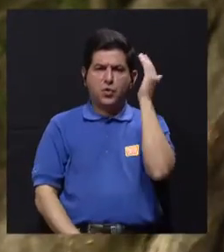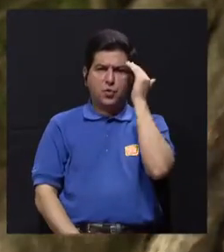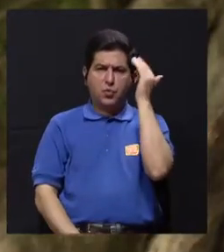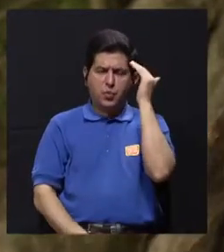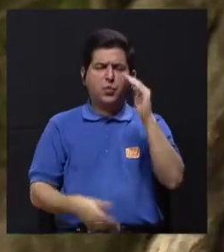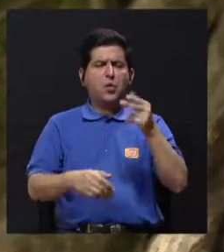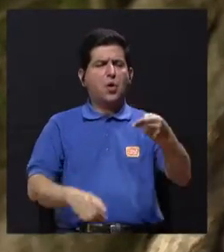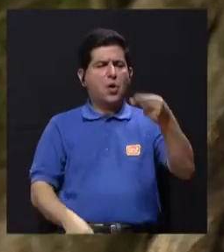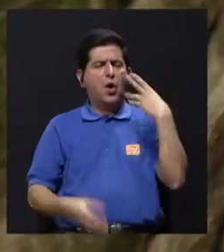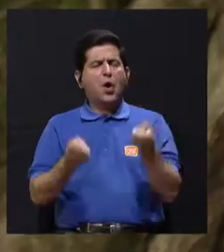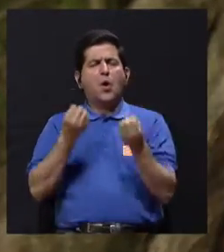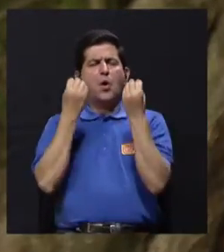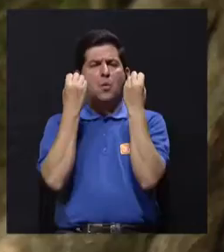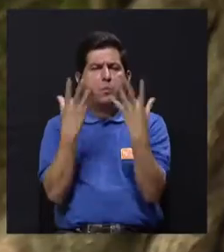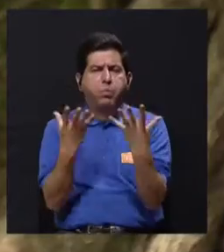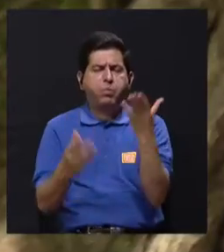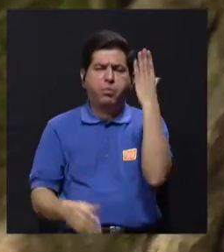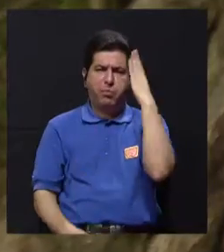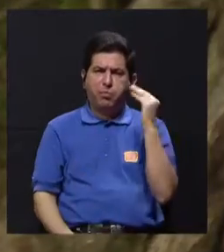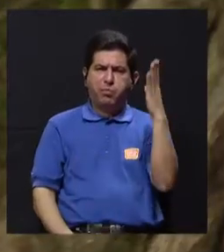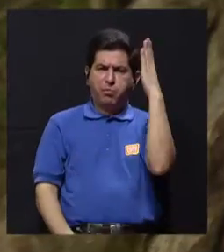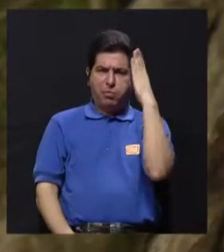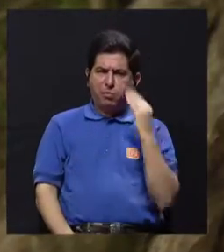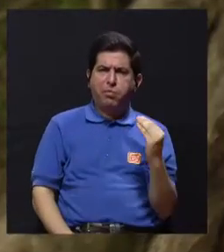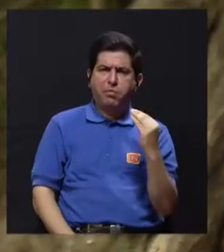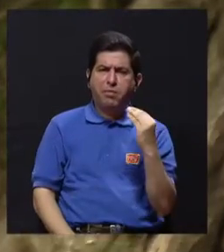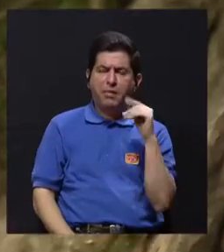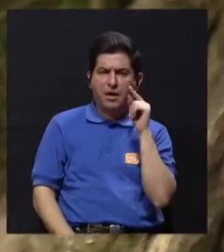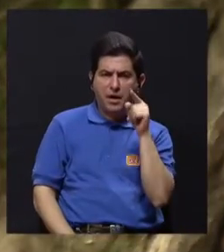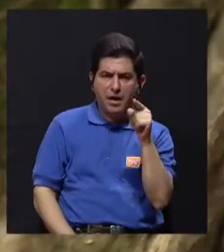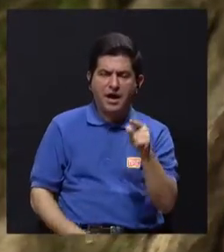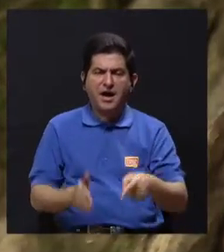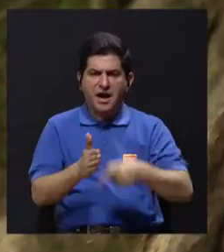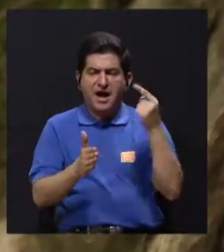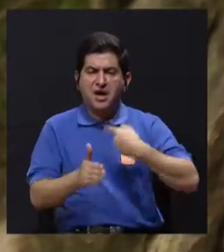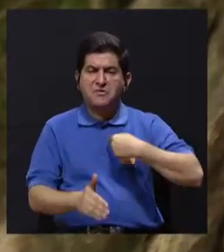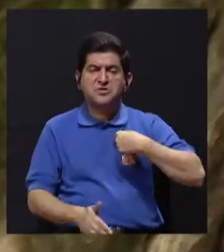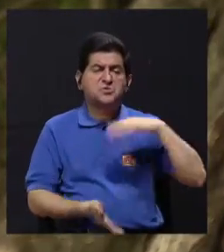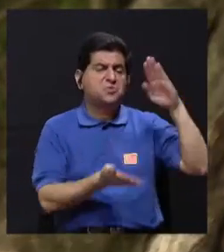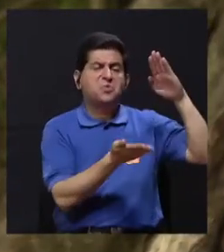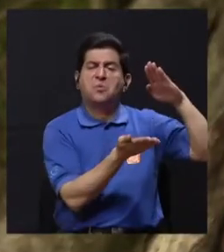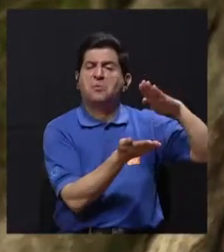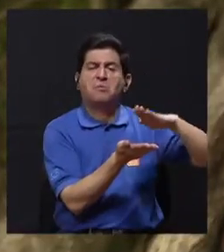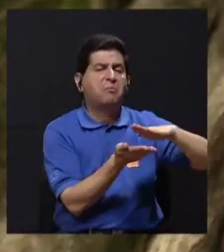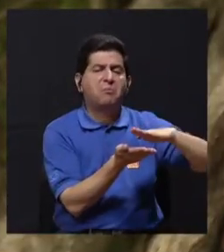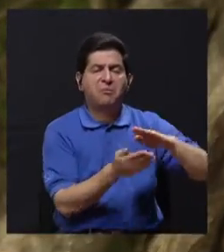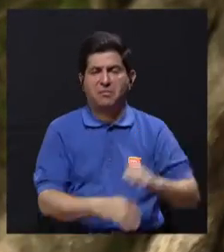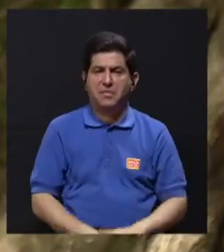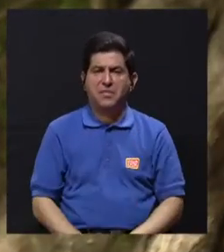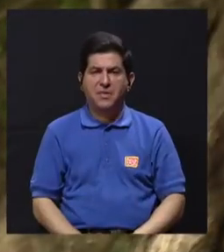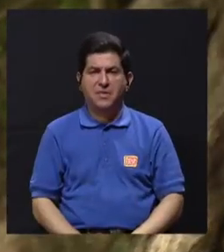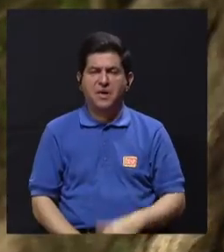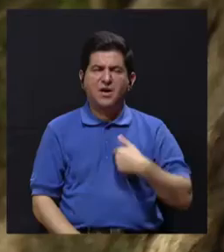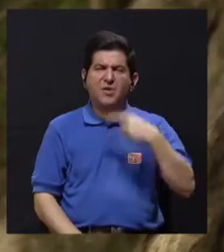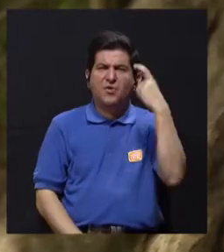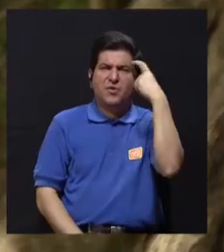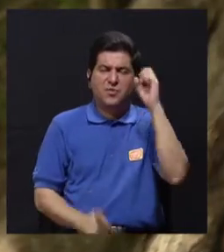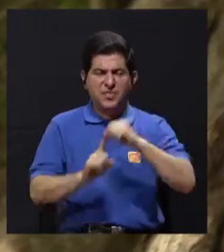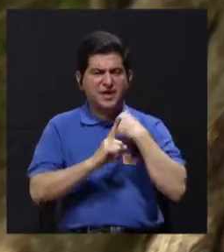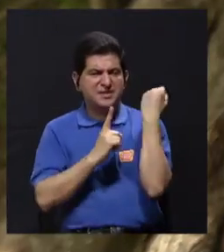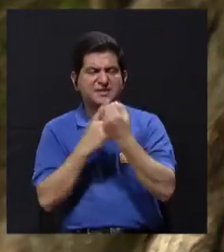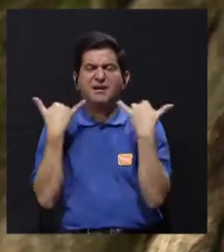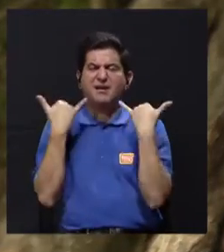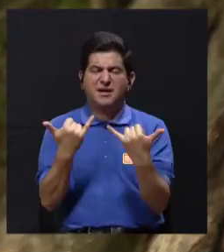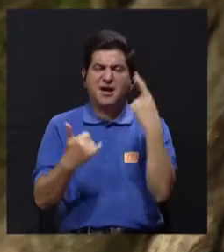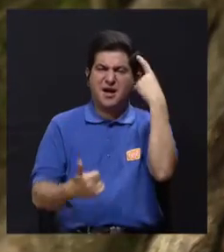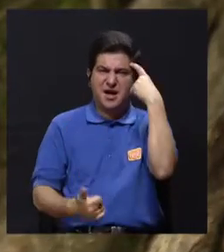ellos tienen muchas historias que contar tienen mucha experiencia y entonces uno muchas veces tiende a minimizarlo porque tiende a uno en este tipo